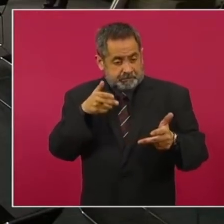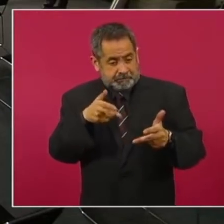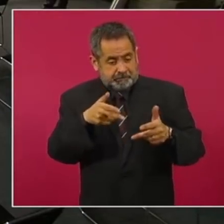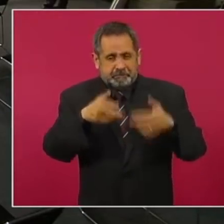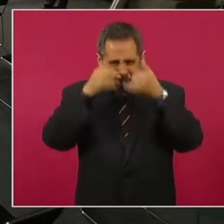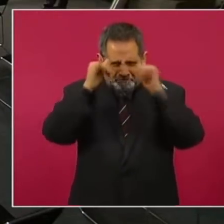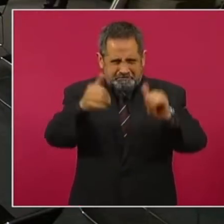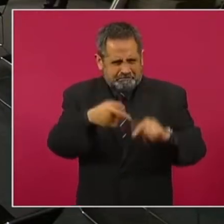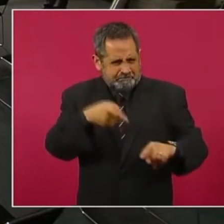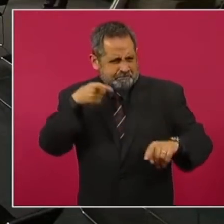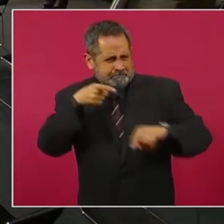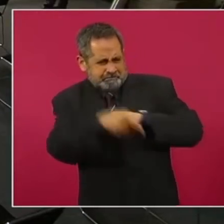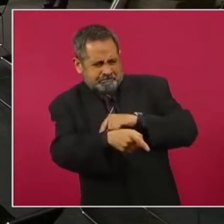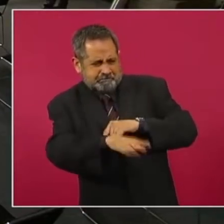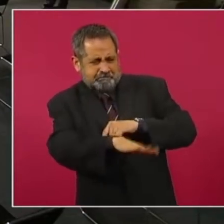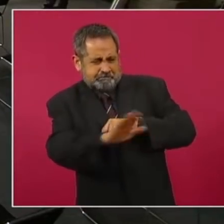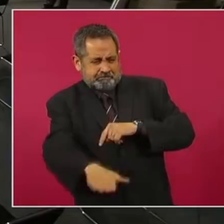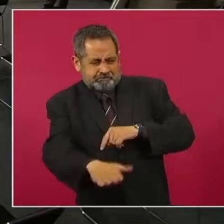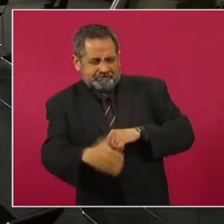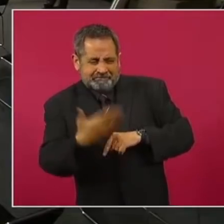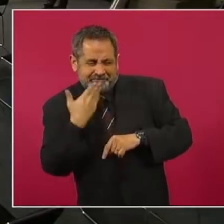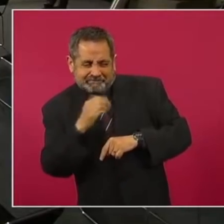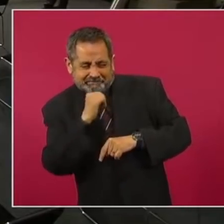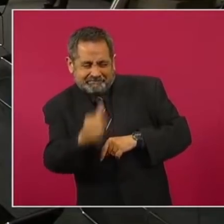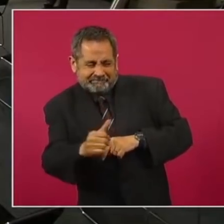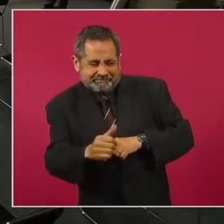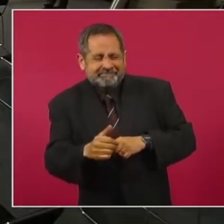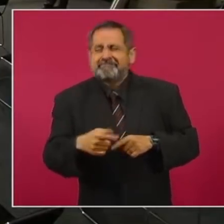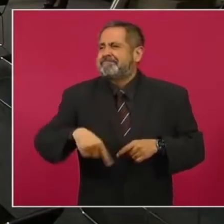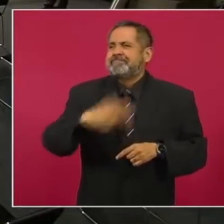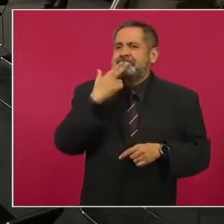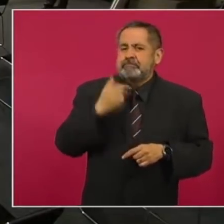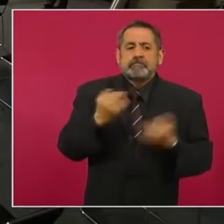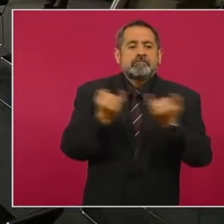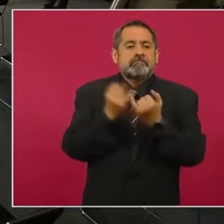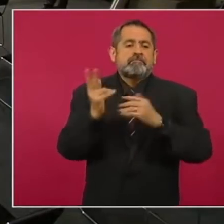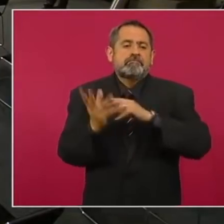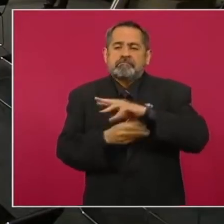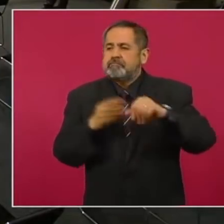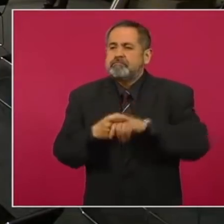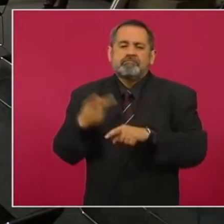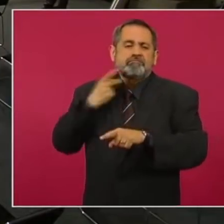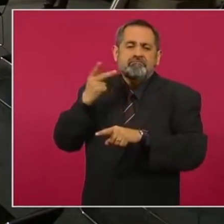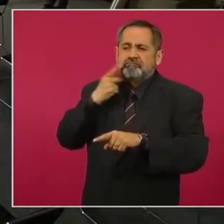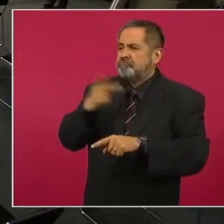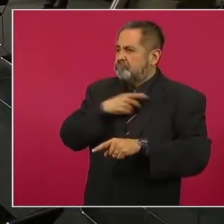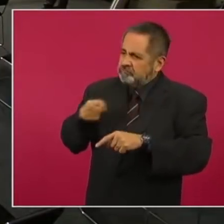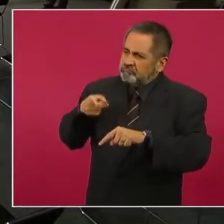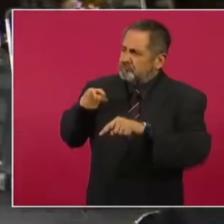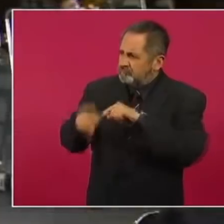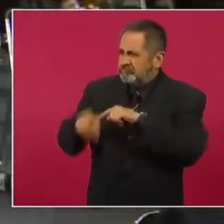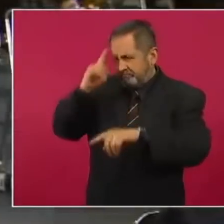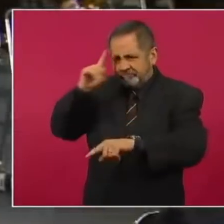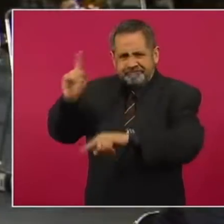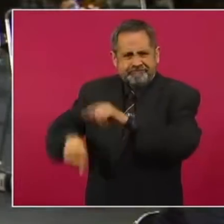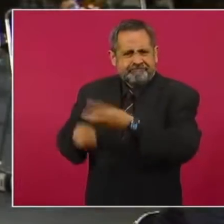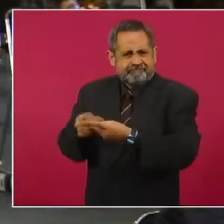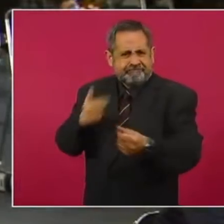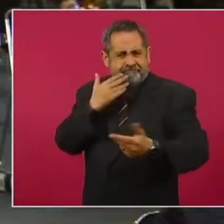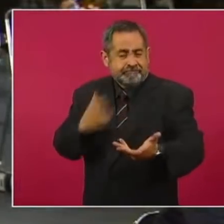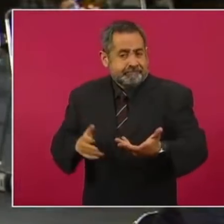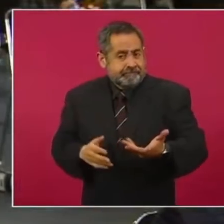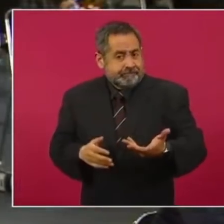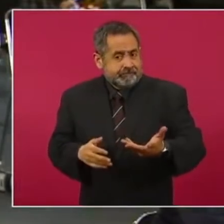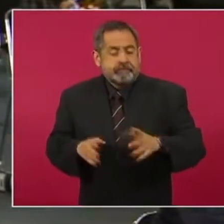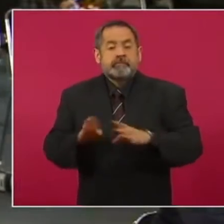suficientemente buena. Dicen que en la política no hay casualidades, sino causalidades. No es un azar que el